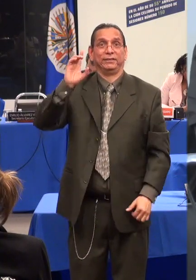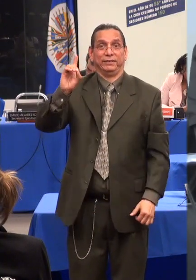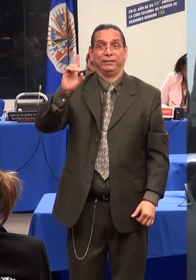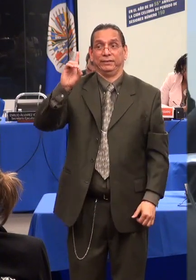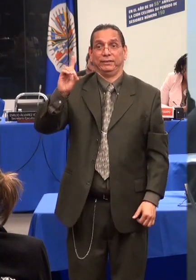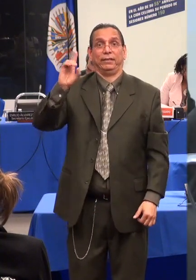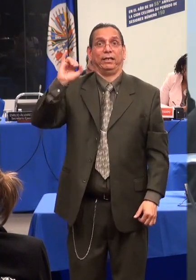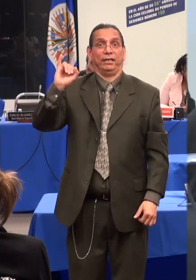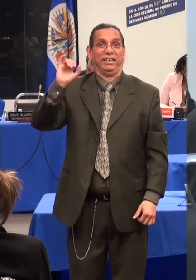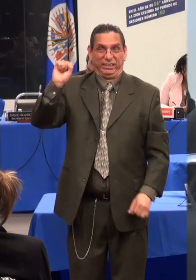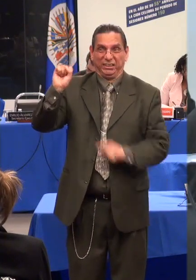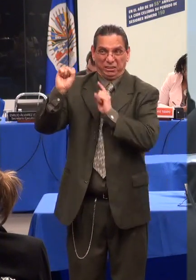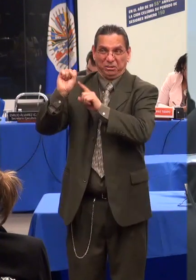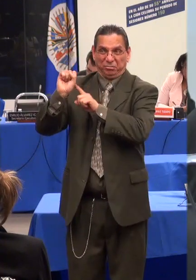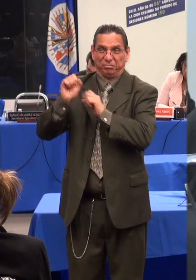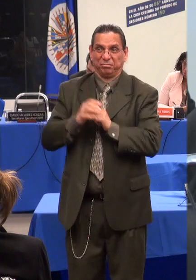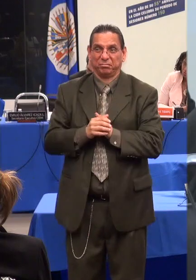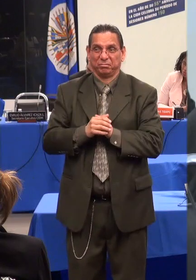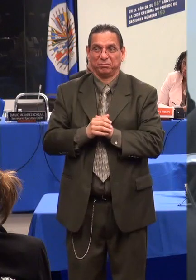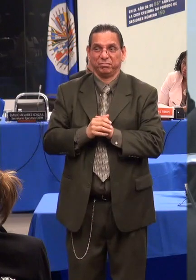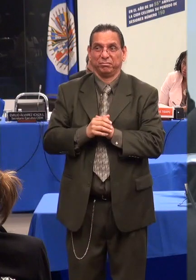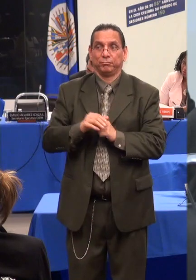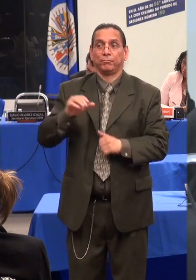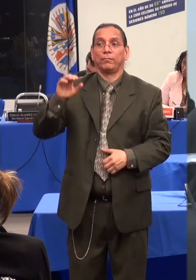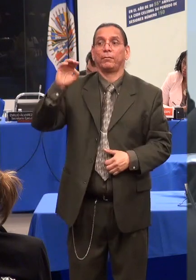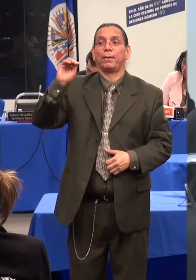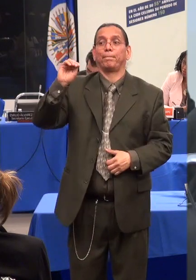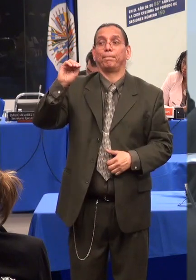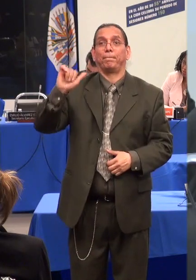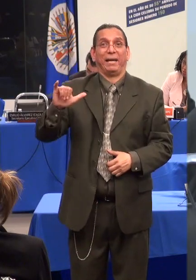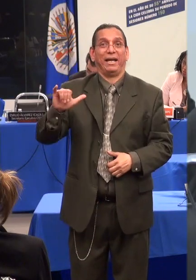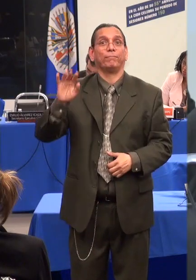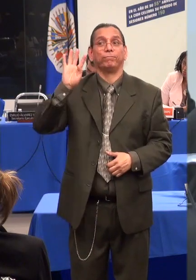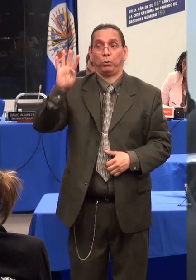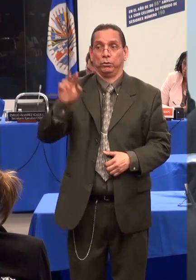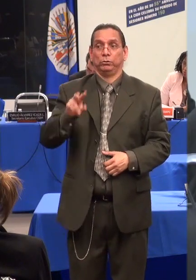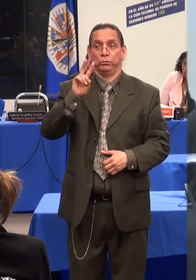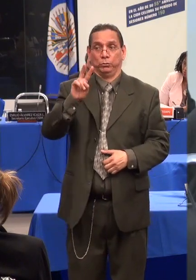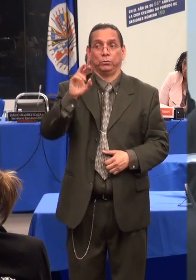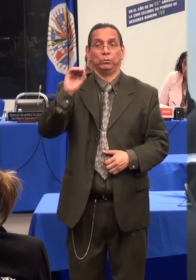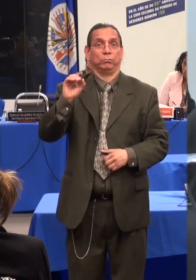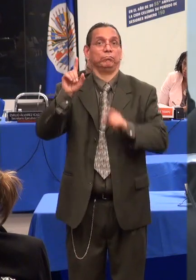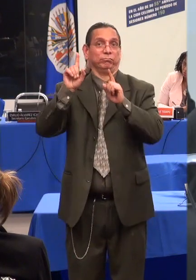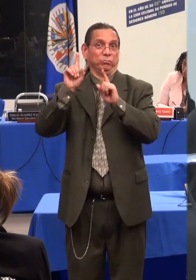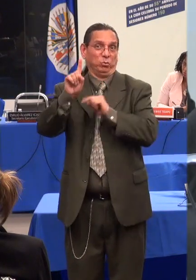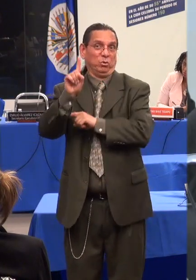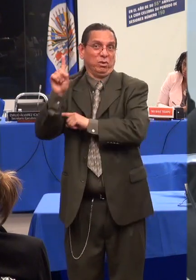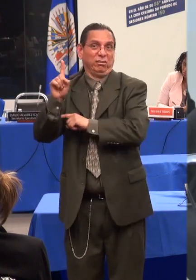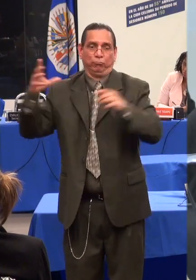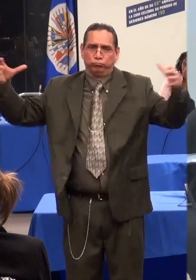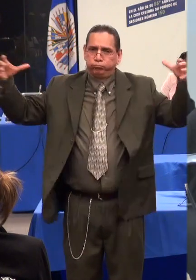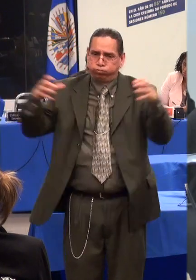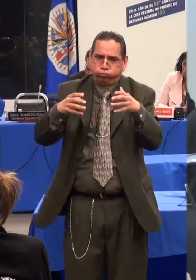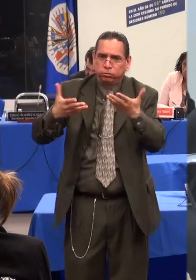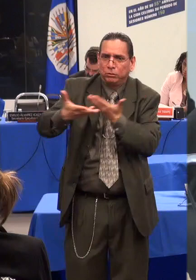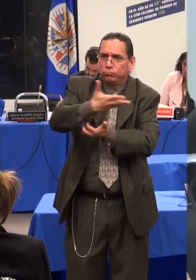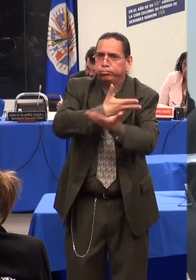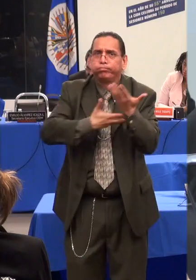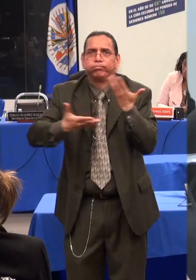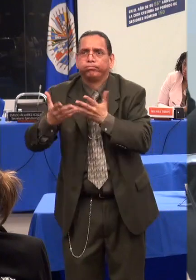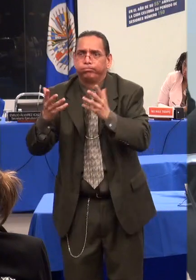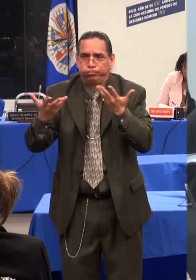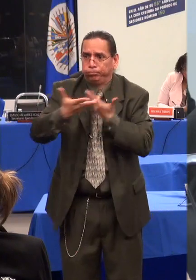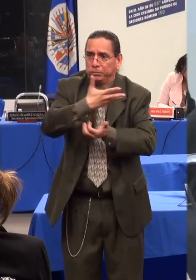Que profundice sobre el tema de esterilización sin consentimiento directo en personas con discapacidad a la luz de la prohibición